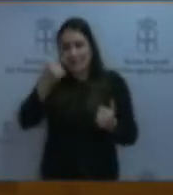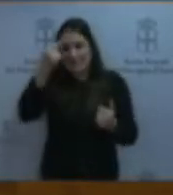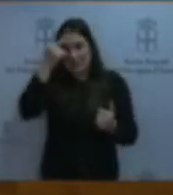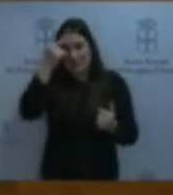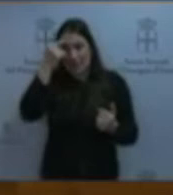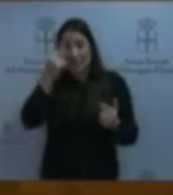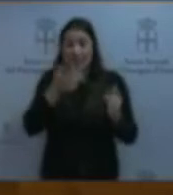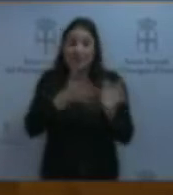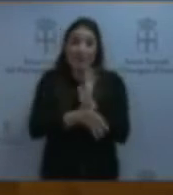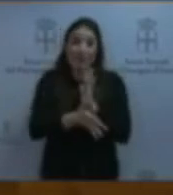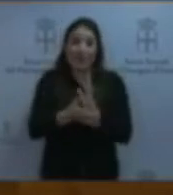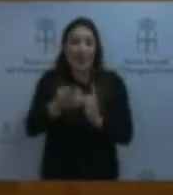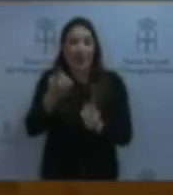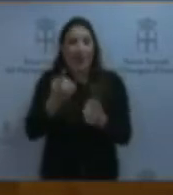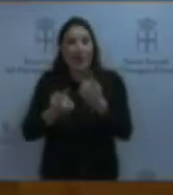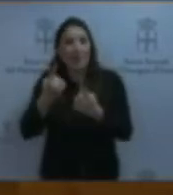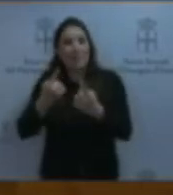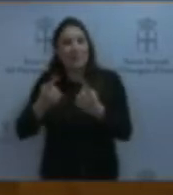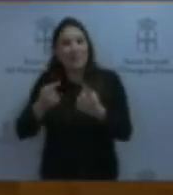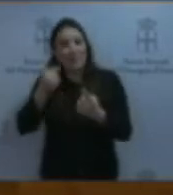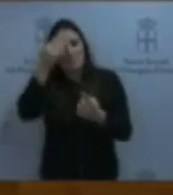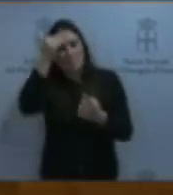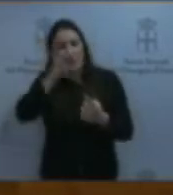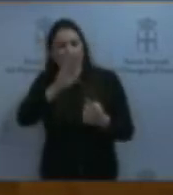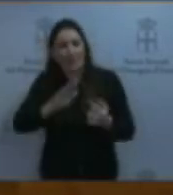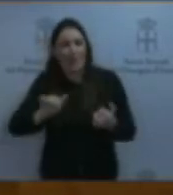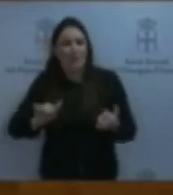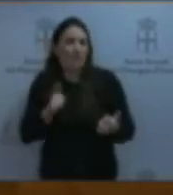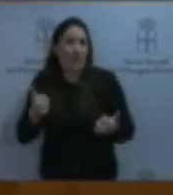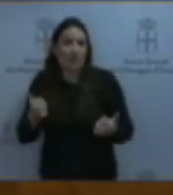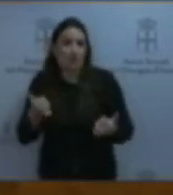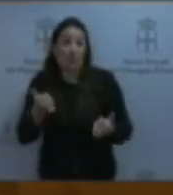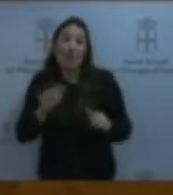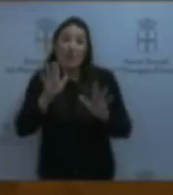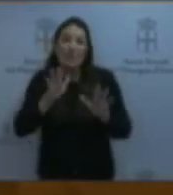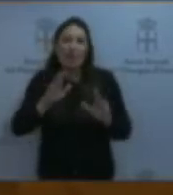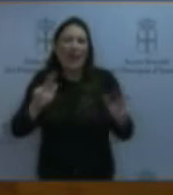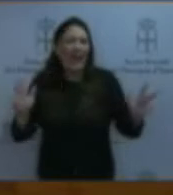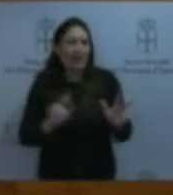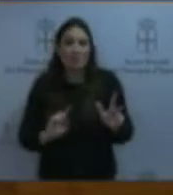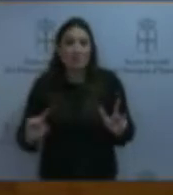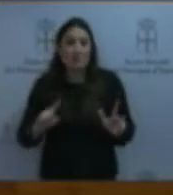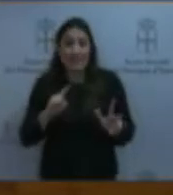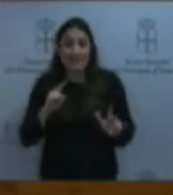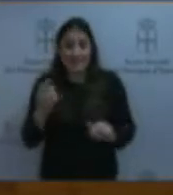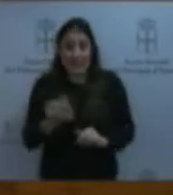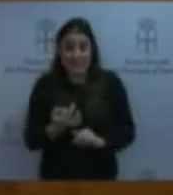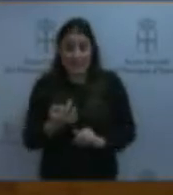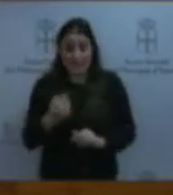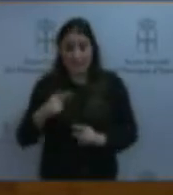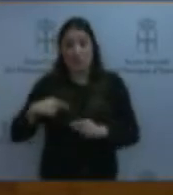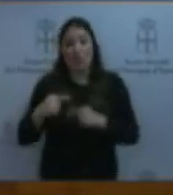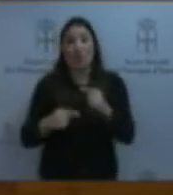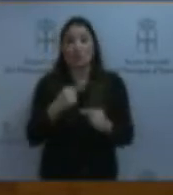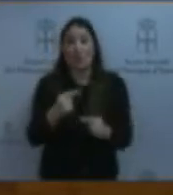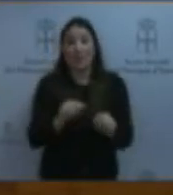como distorsión o falsificación de la memoria aunque lo especialmente grave es lo que de todo ello se deriva, la